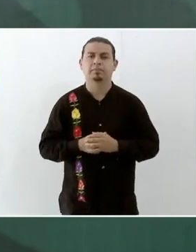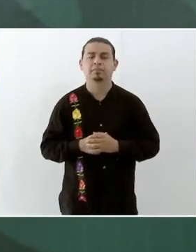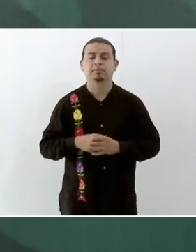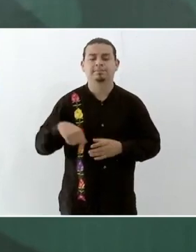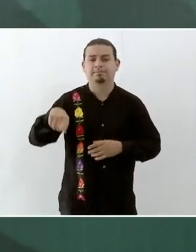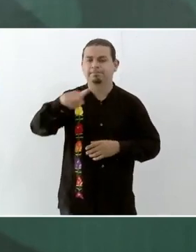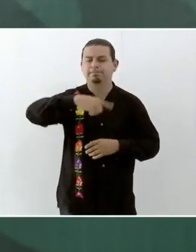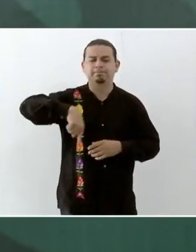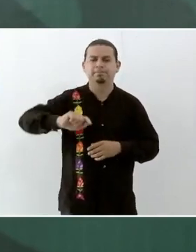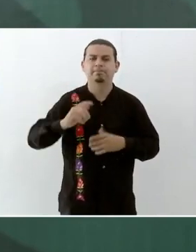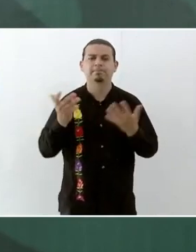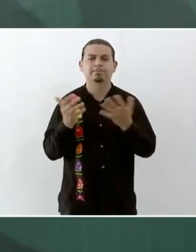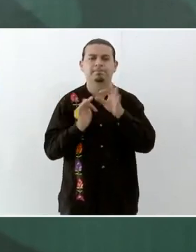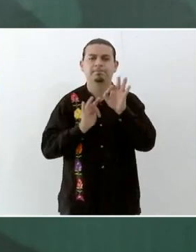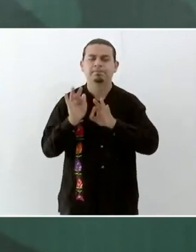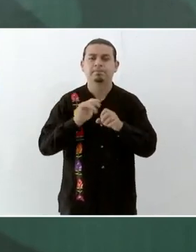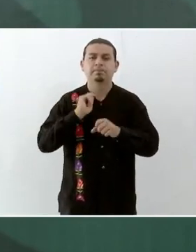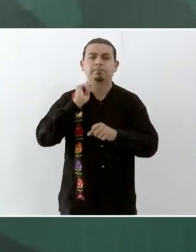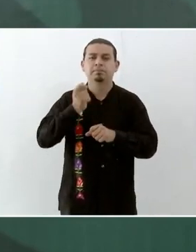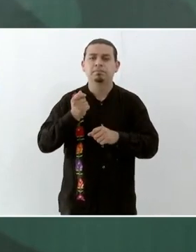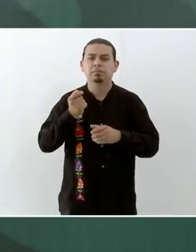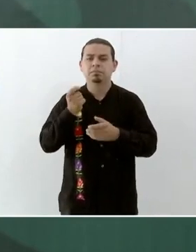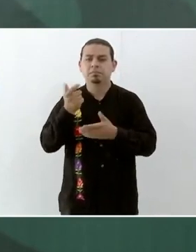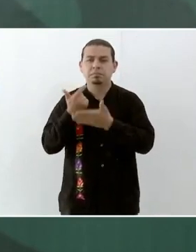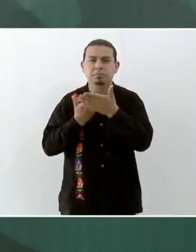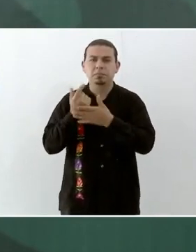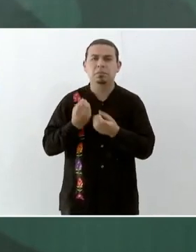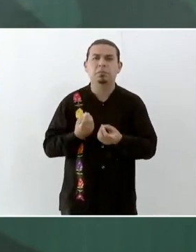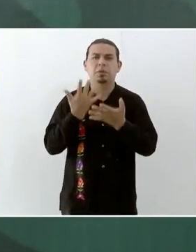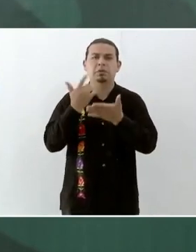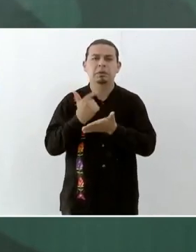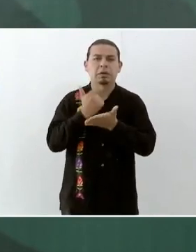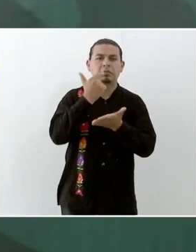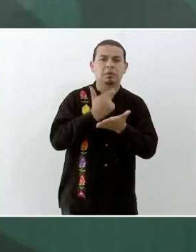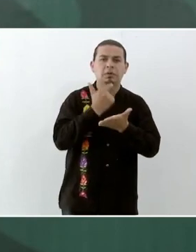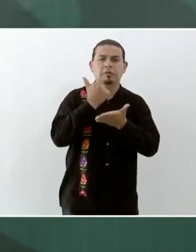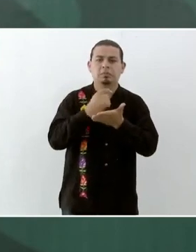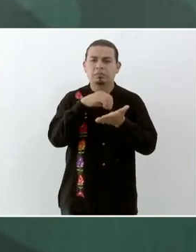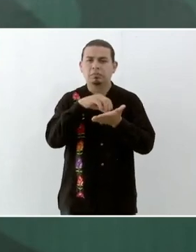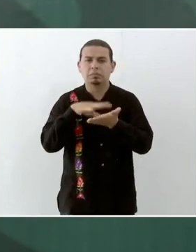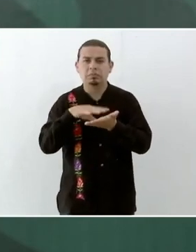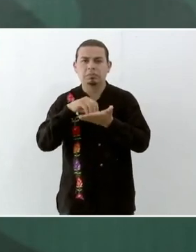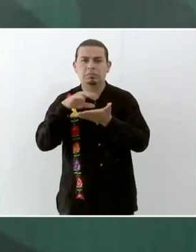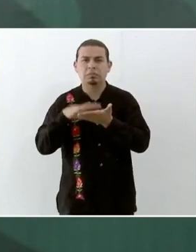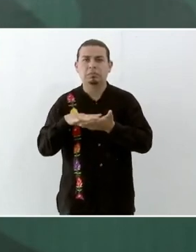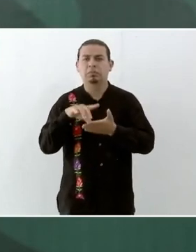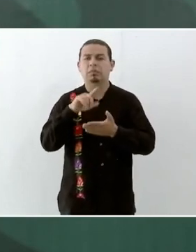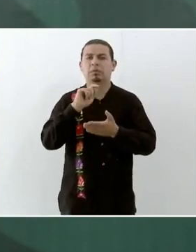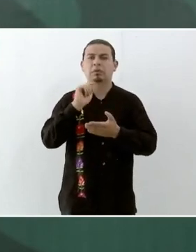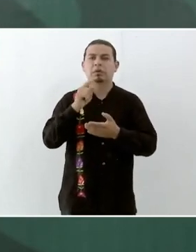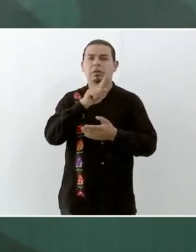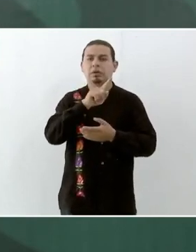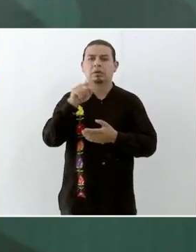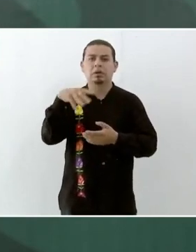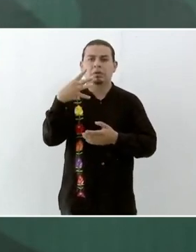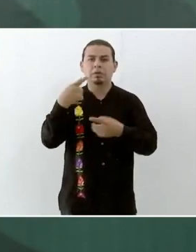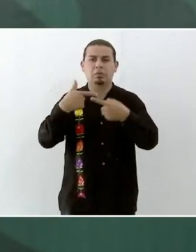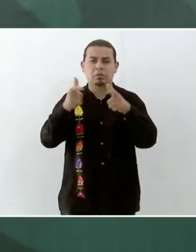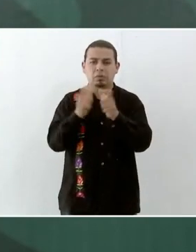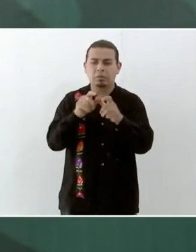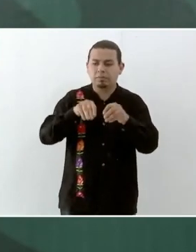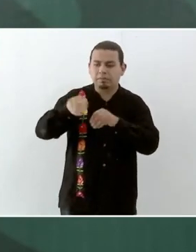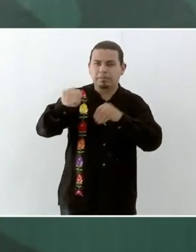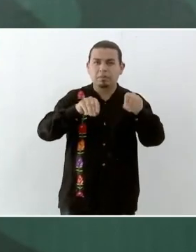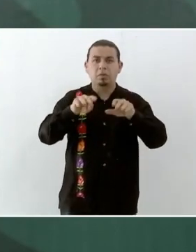realizamos el censo de afectados. Trabajamos con 114 brigadas, 946